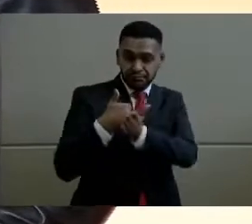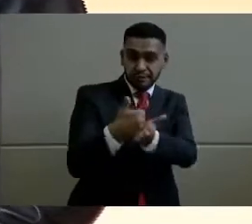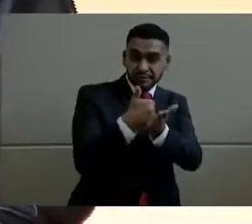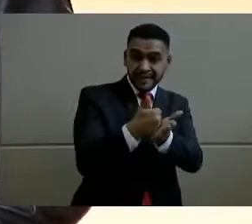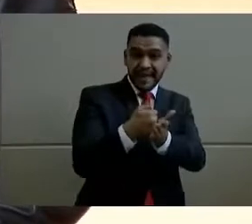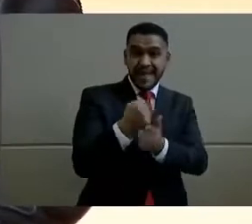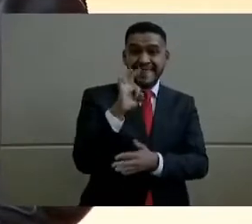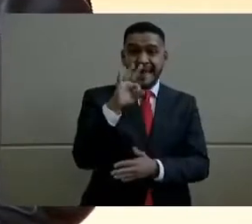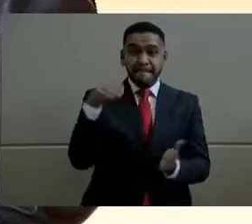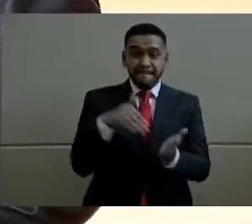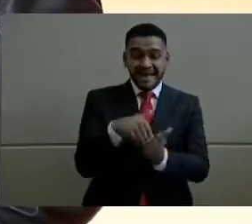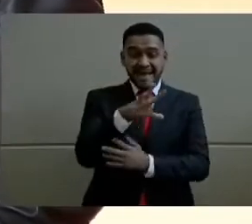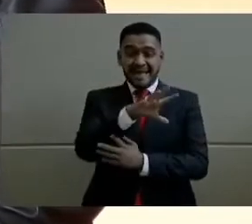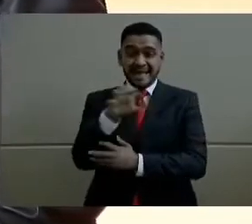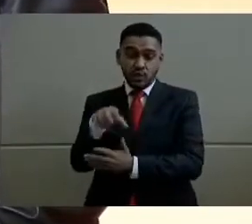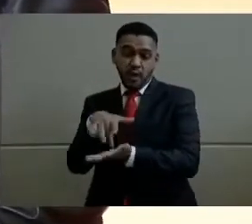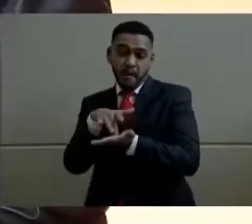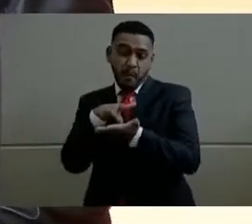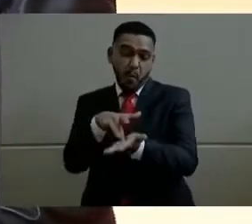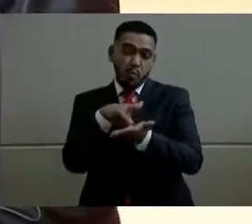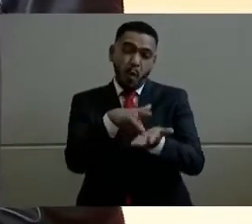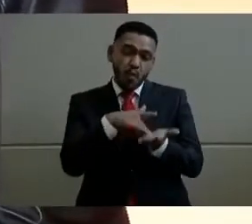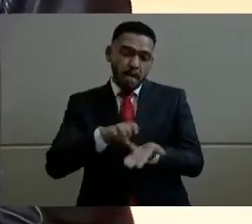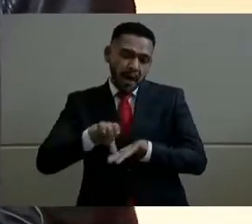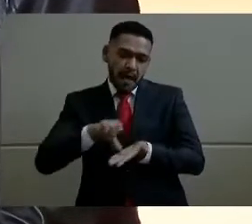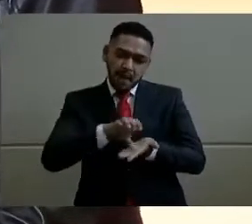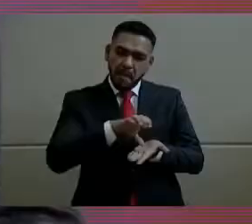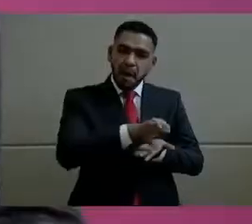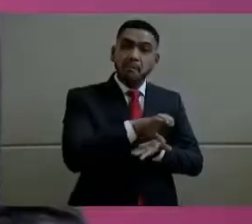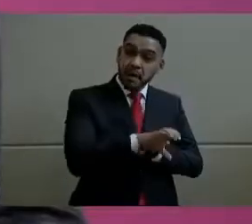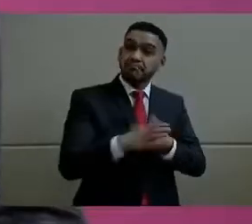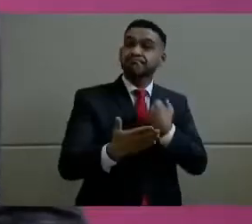3.500 apoyos se estarán entregando.